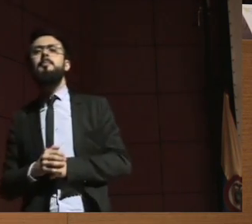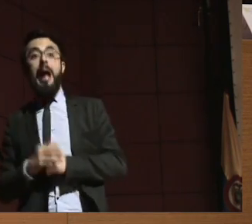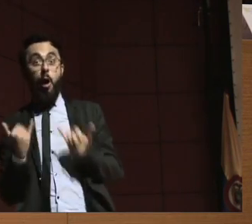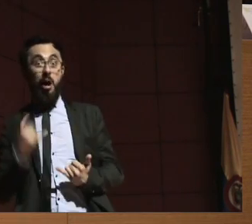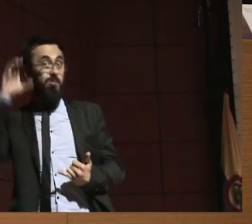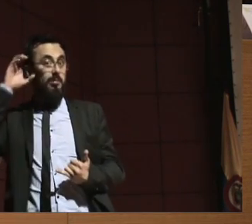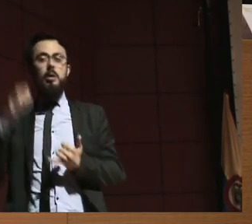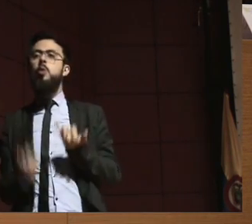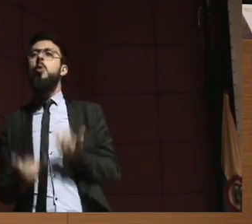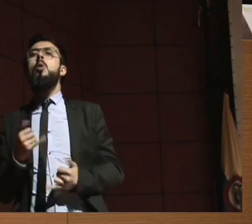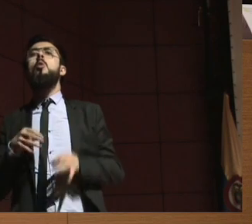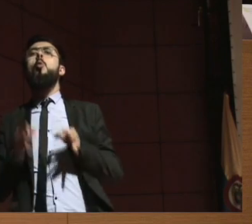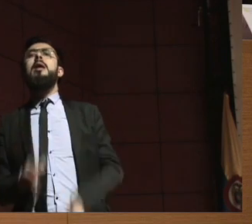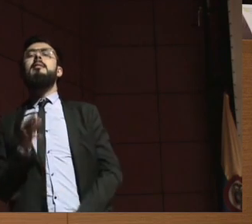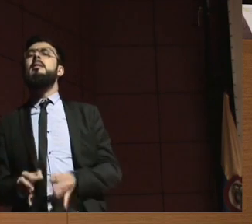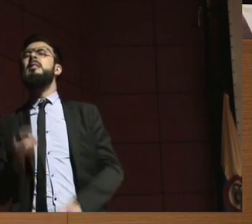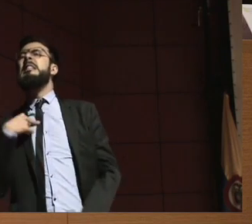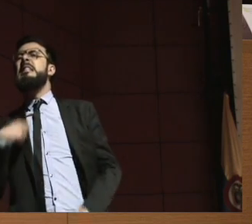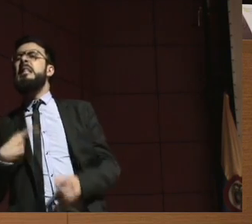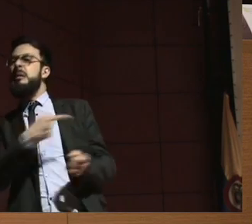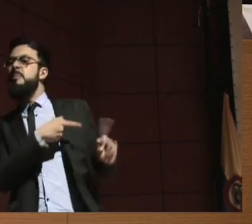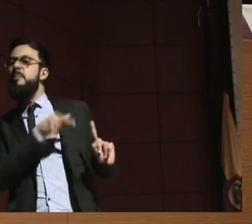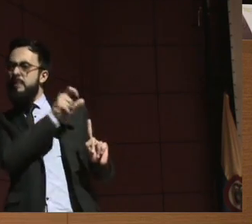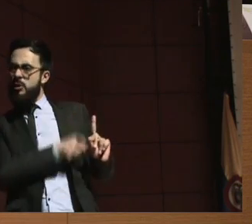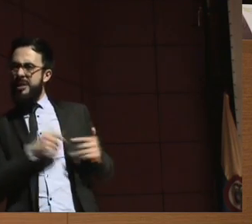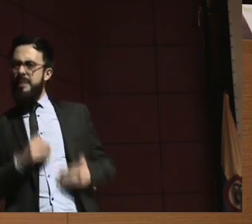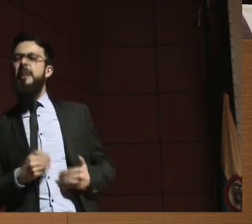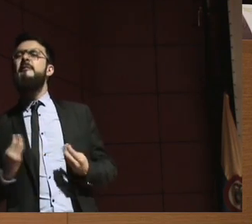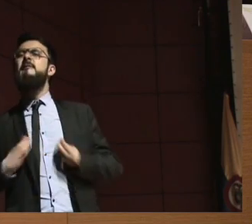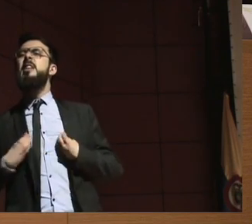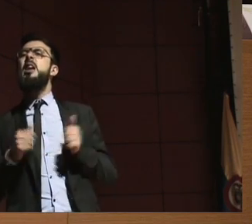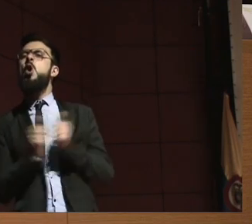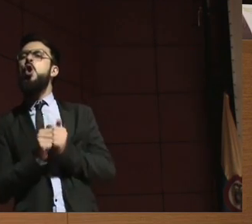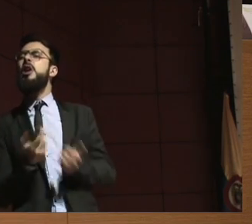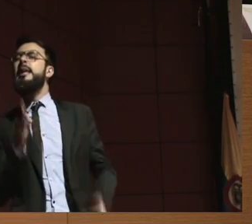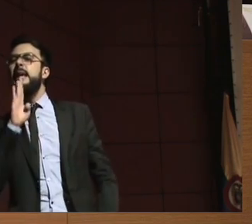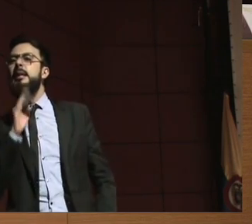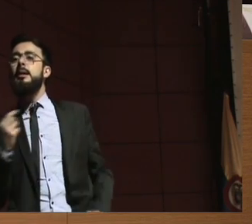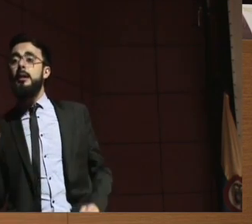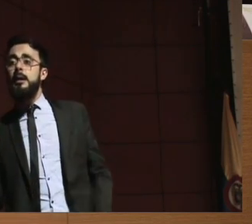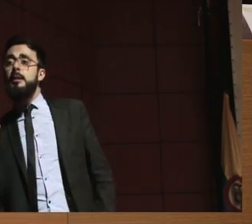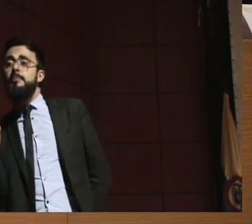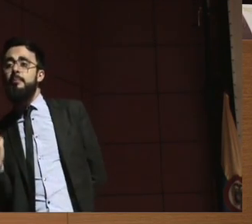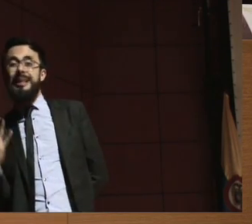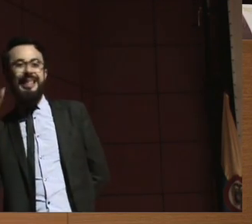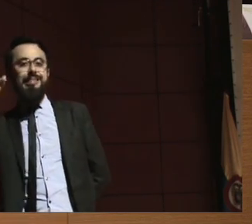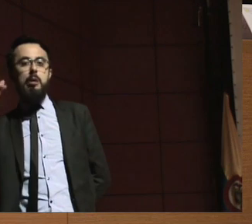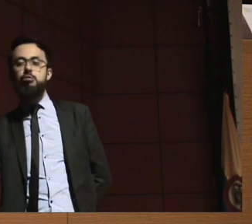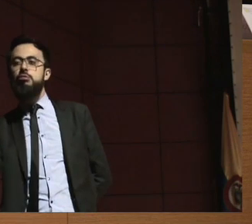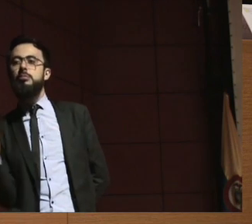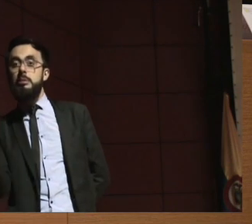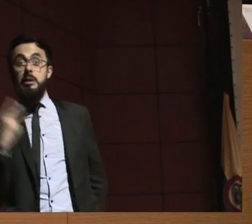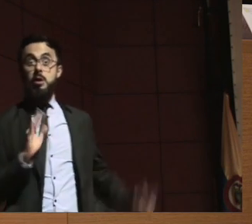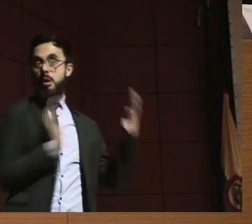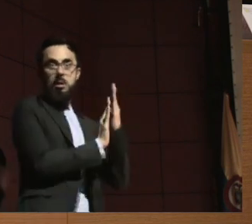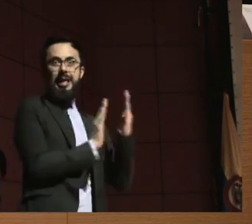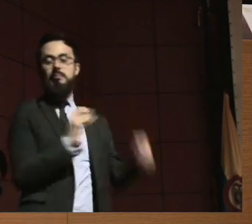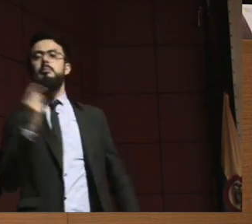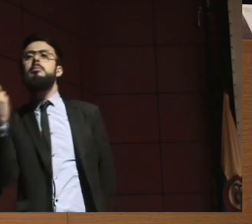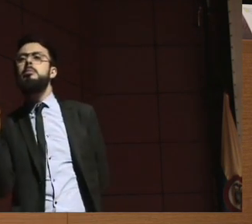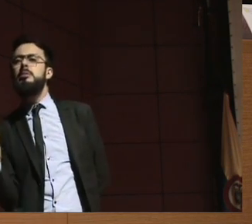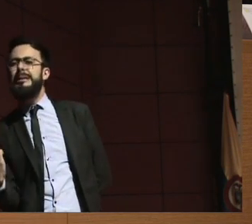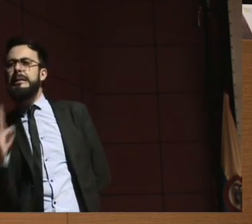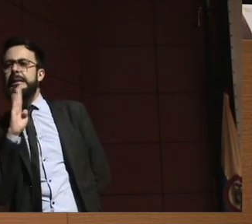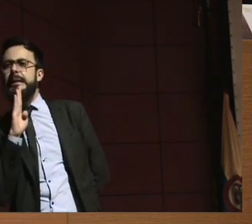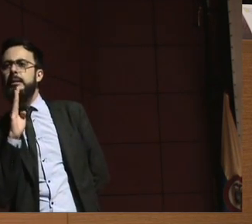pide unos testimonios y dice vive con tal, vive con tal, vive con tal, listo. Entonces, como vive con esa persona y es dependiente de esa persona,